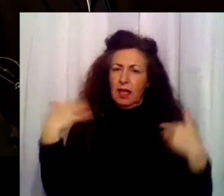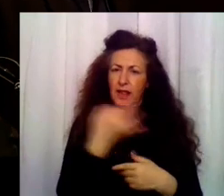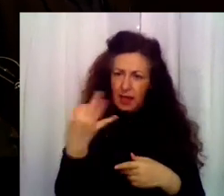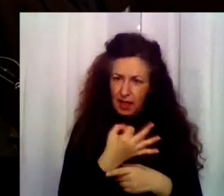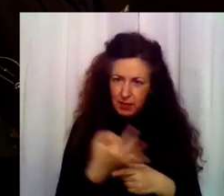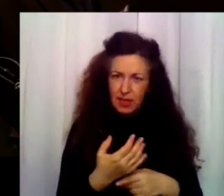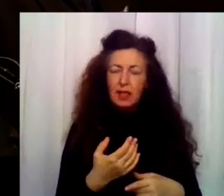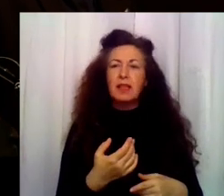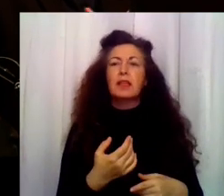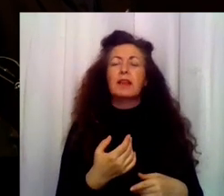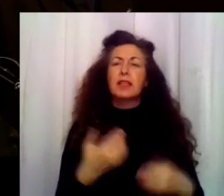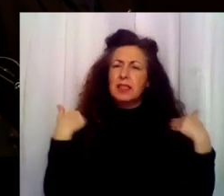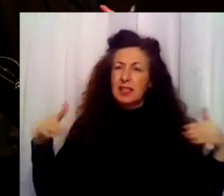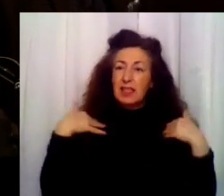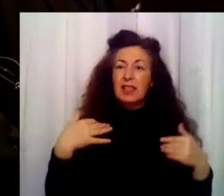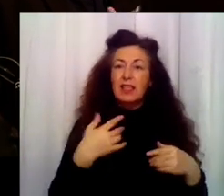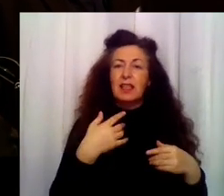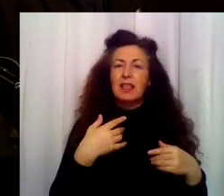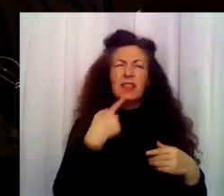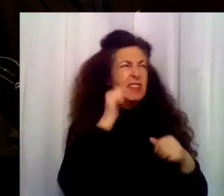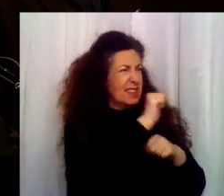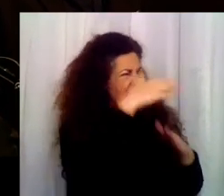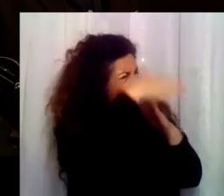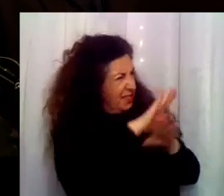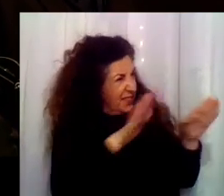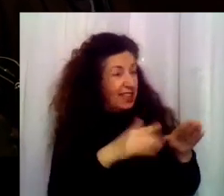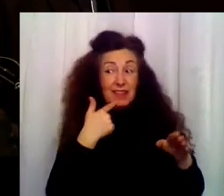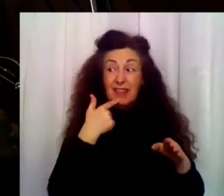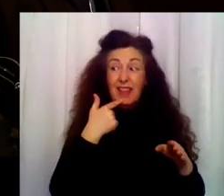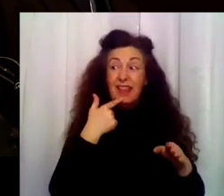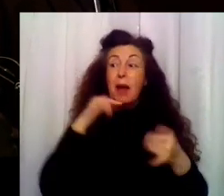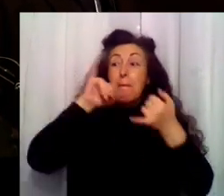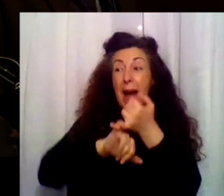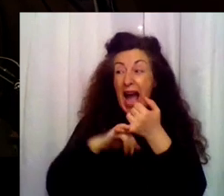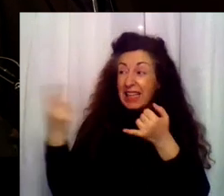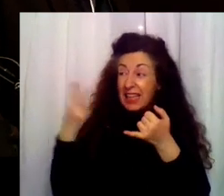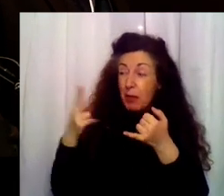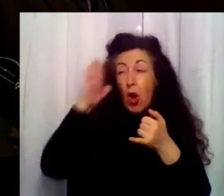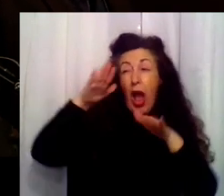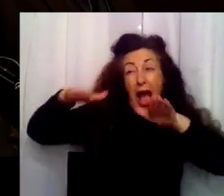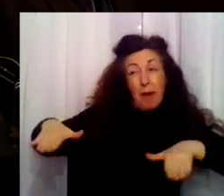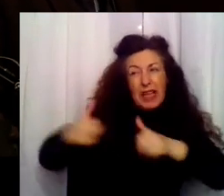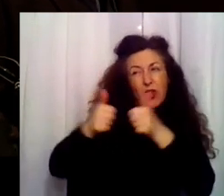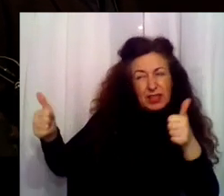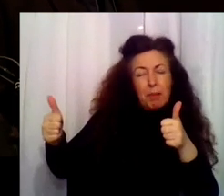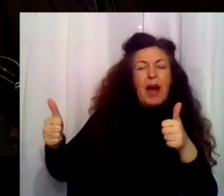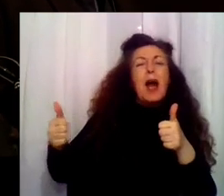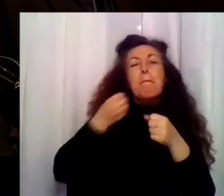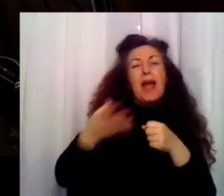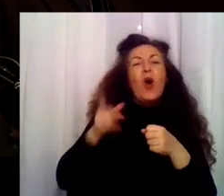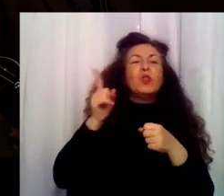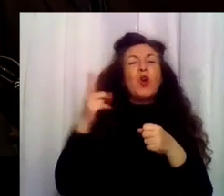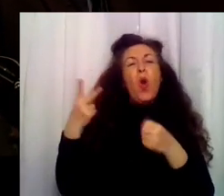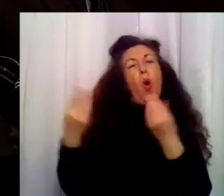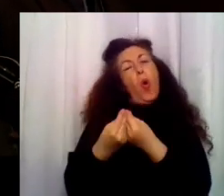Dicen que los matrimonios que duermen en habitaciones separadas duran más. O menos. Que solamente se juntan cuando quieren tema.